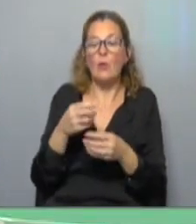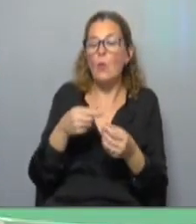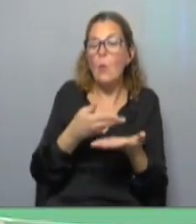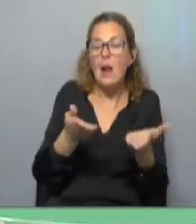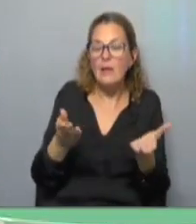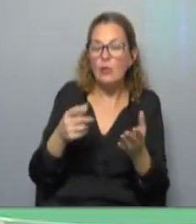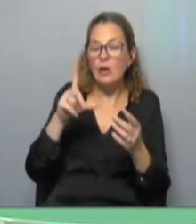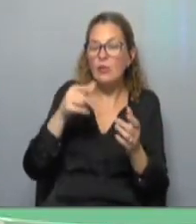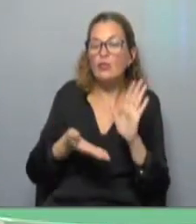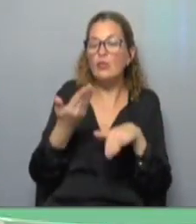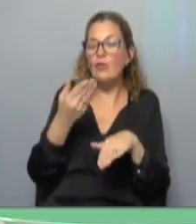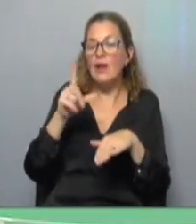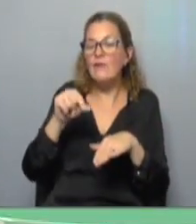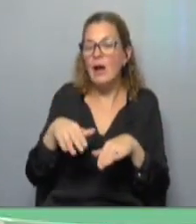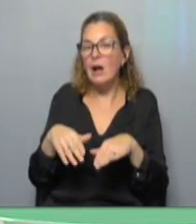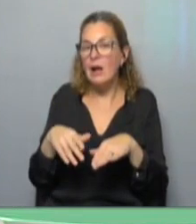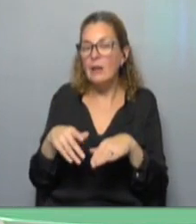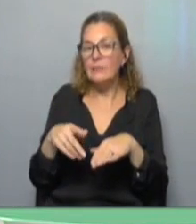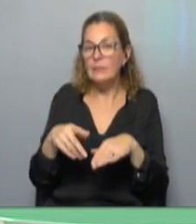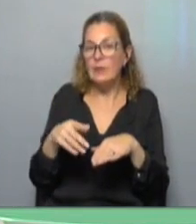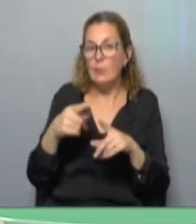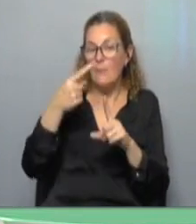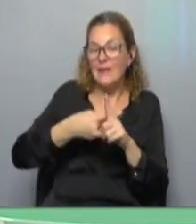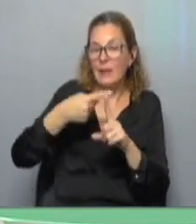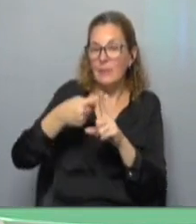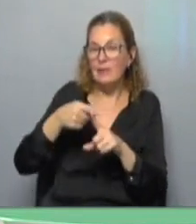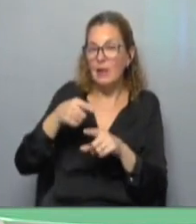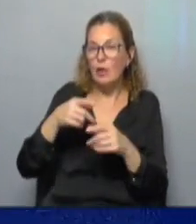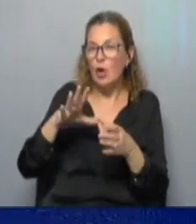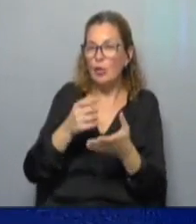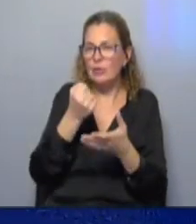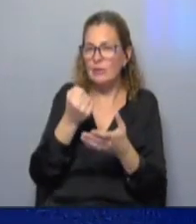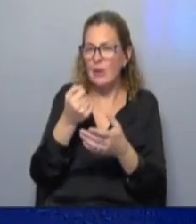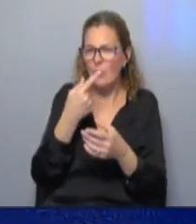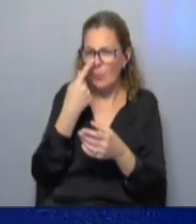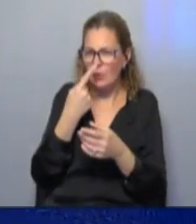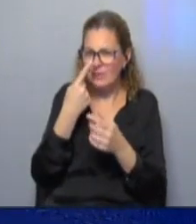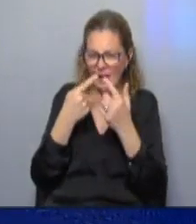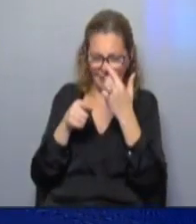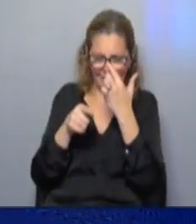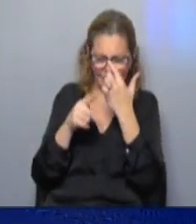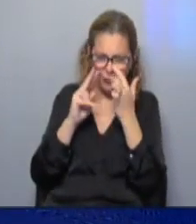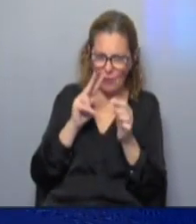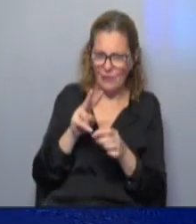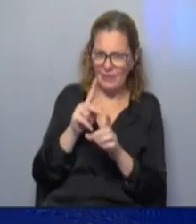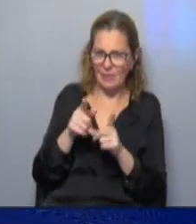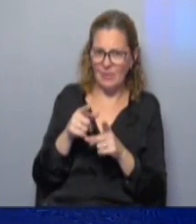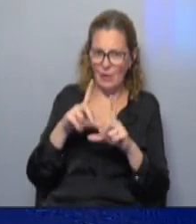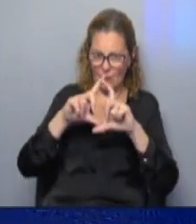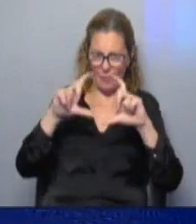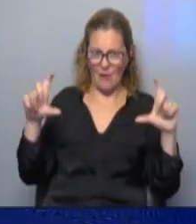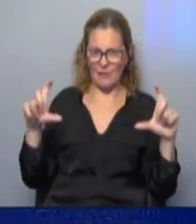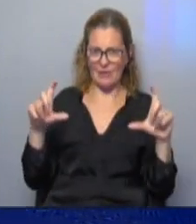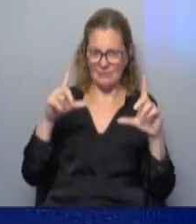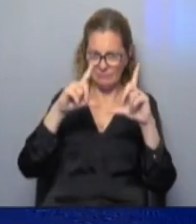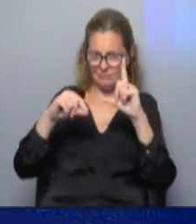que suben y los que bajan con frecuencia mensual ¿qué encontraste ahí? bueno es muy interesante esto de ver también lo vamos a ver en la pantalla va